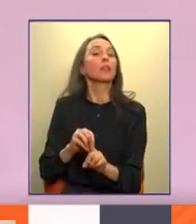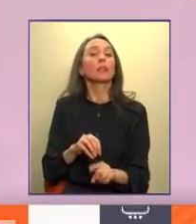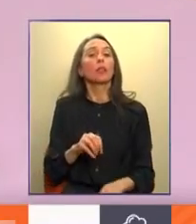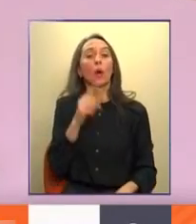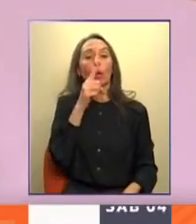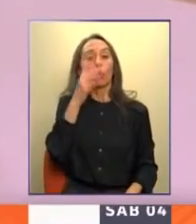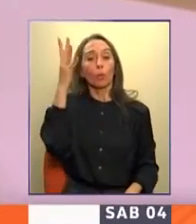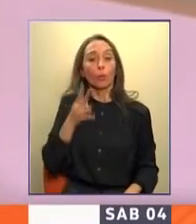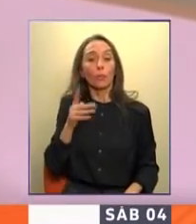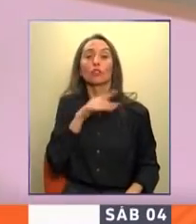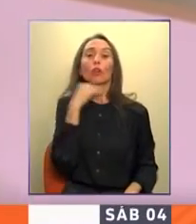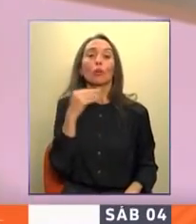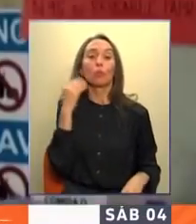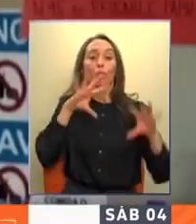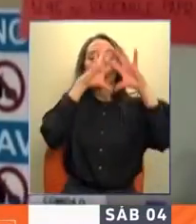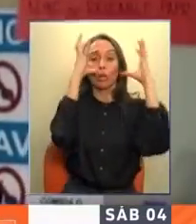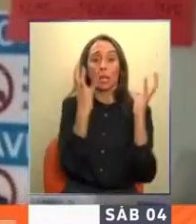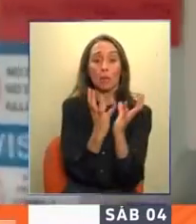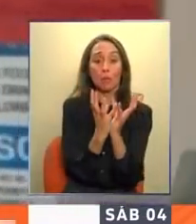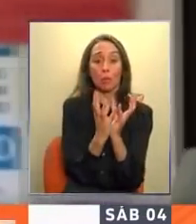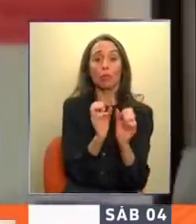muertes mundiales por coronavirus.